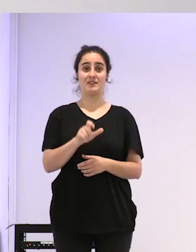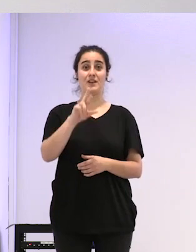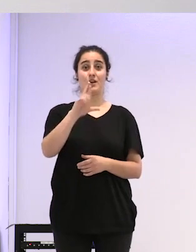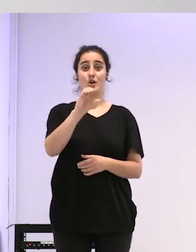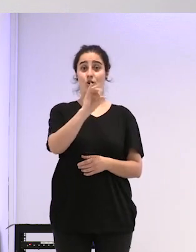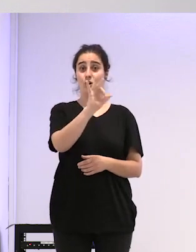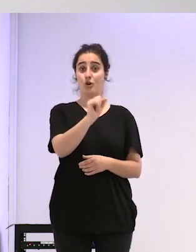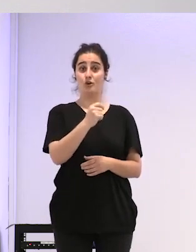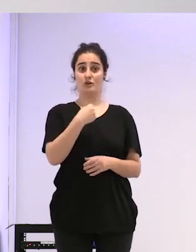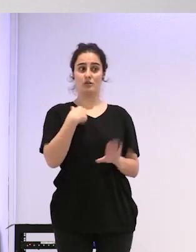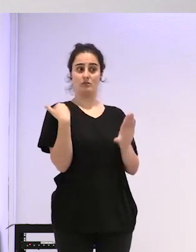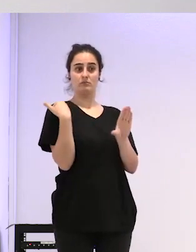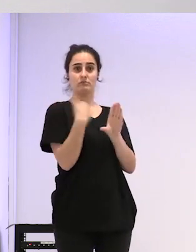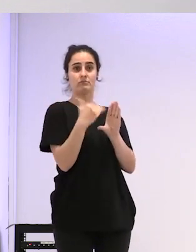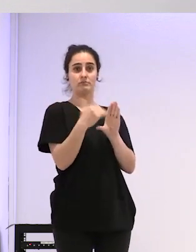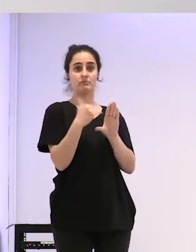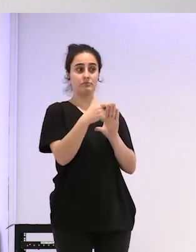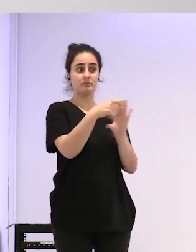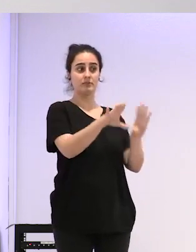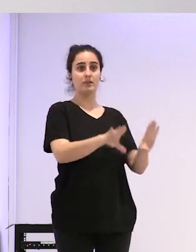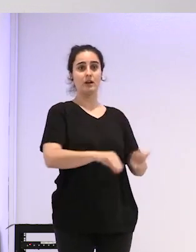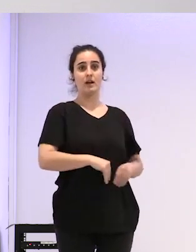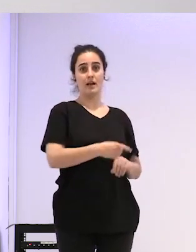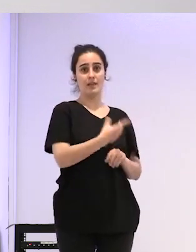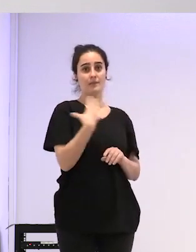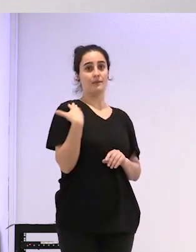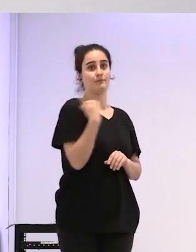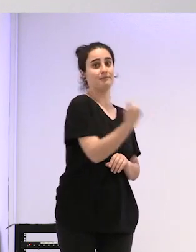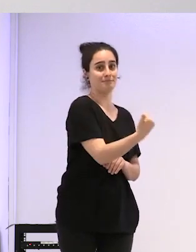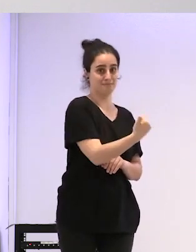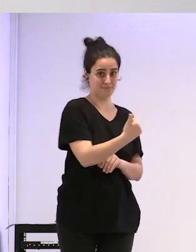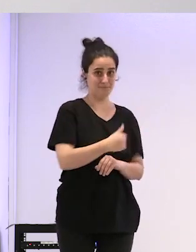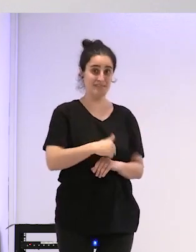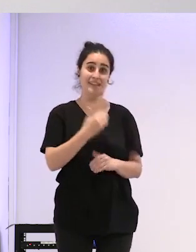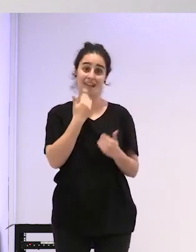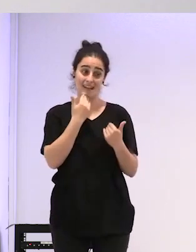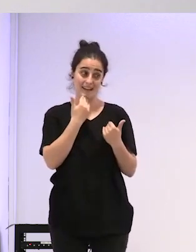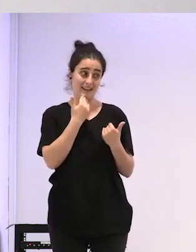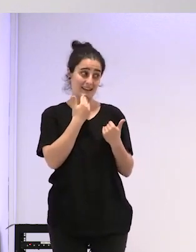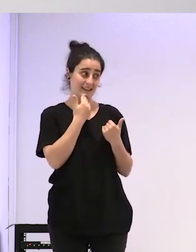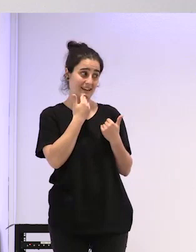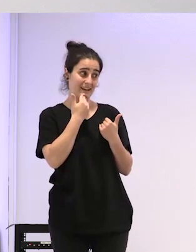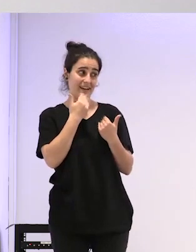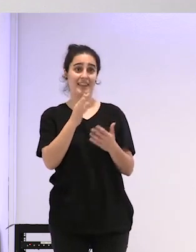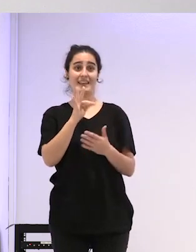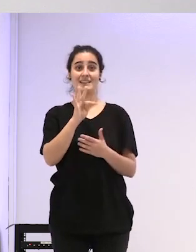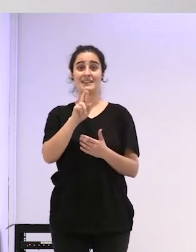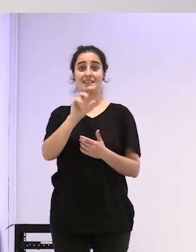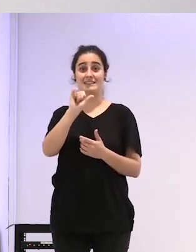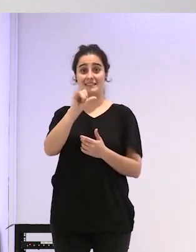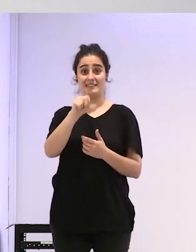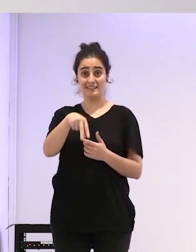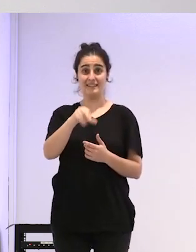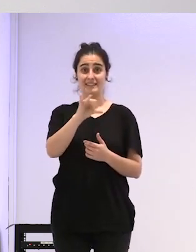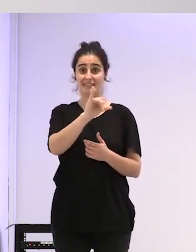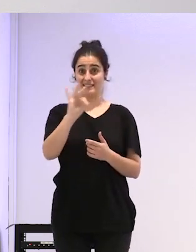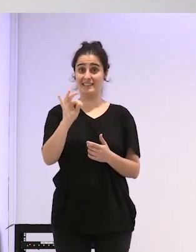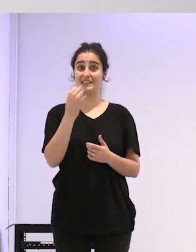la cosa de diferentes partes porque yo no estoy en Cataluña pero ha sido gracias a transit que yo he podido